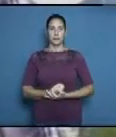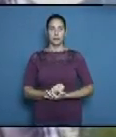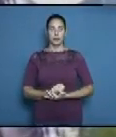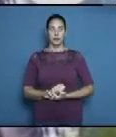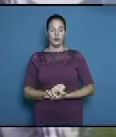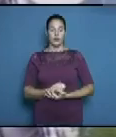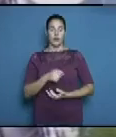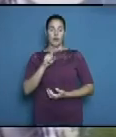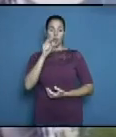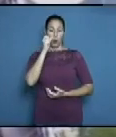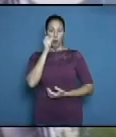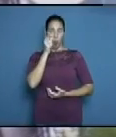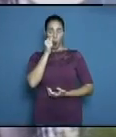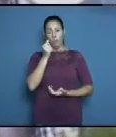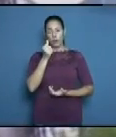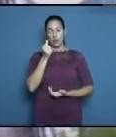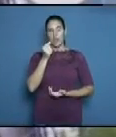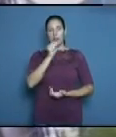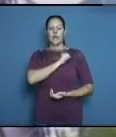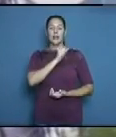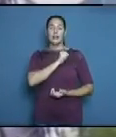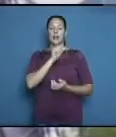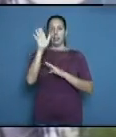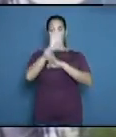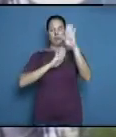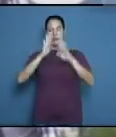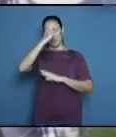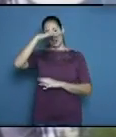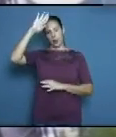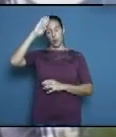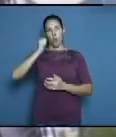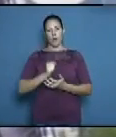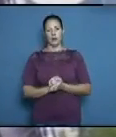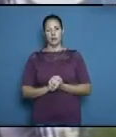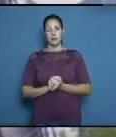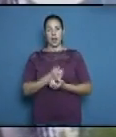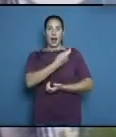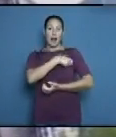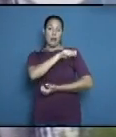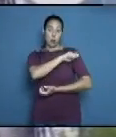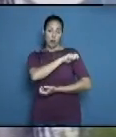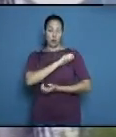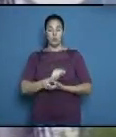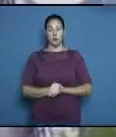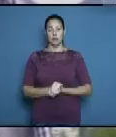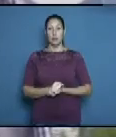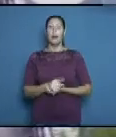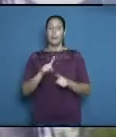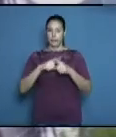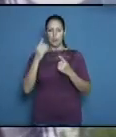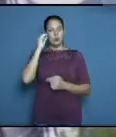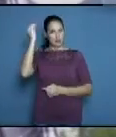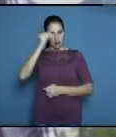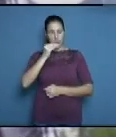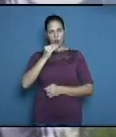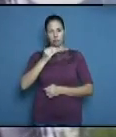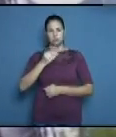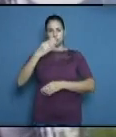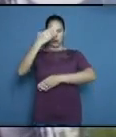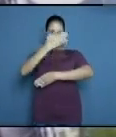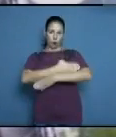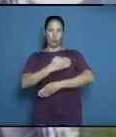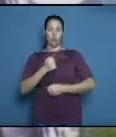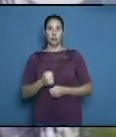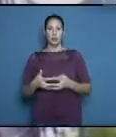las conquistas de un pueblo para defender la dignidad de un pueblo pero sobre todo para recordarnos que el imperialismo está ahí Es el Fidel que